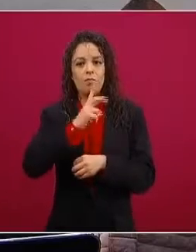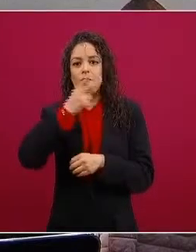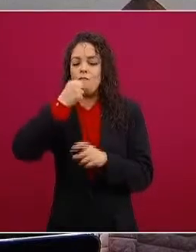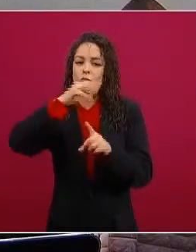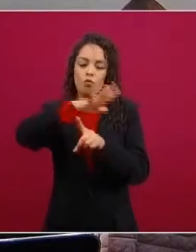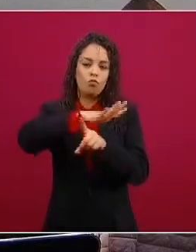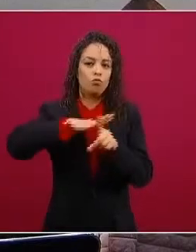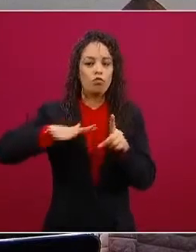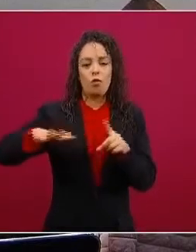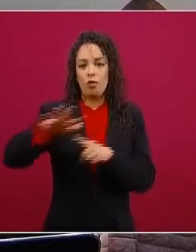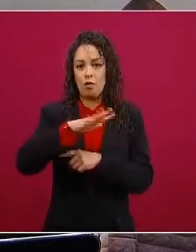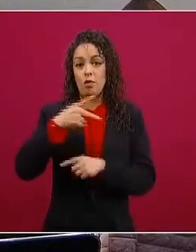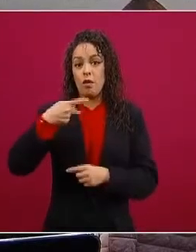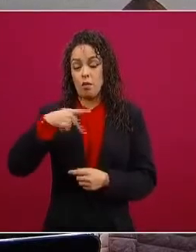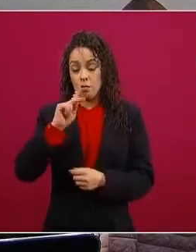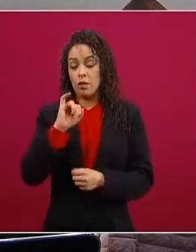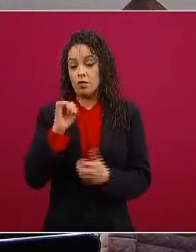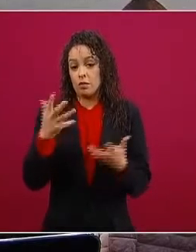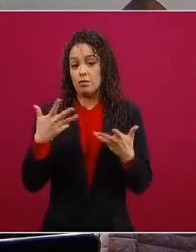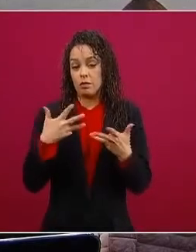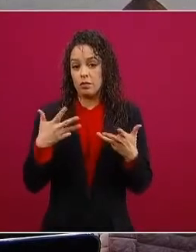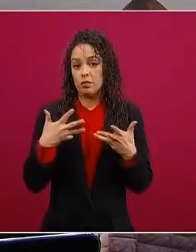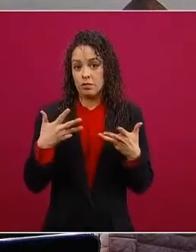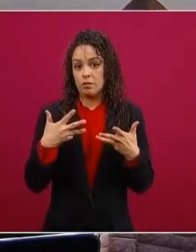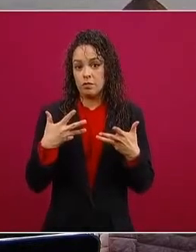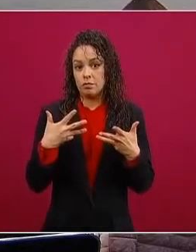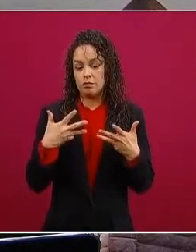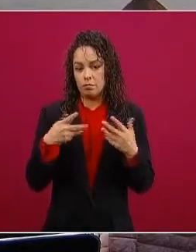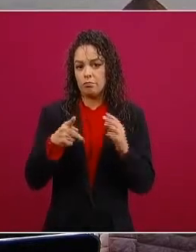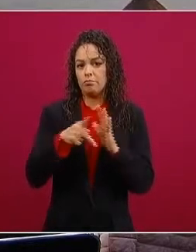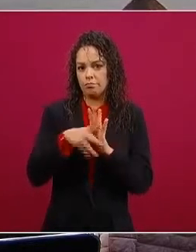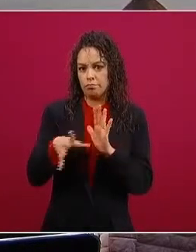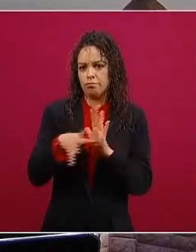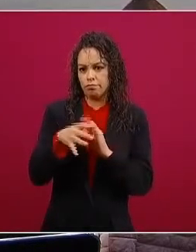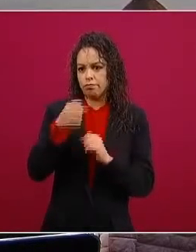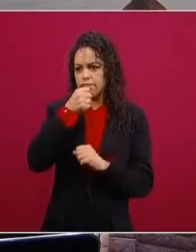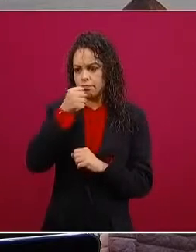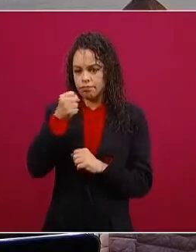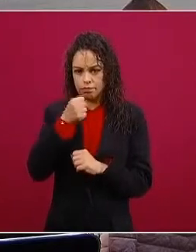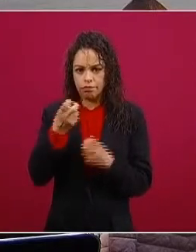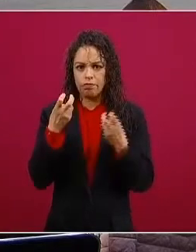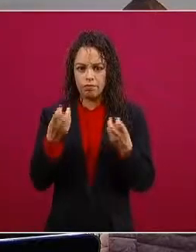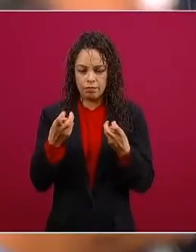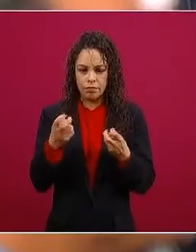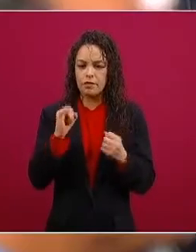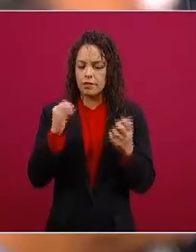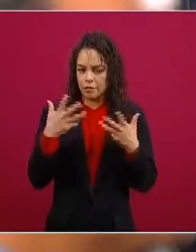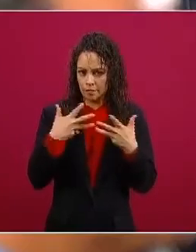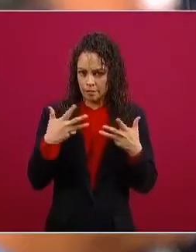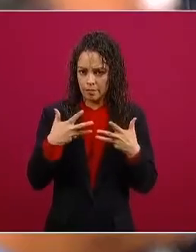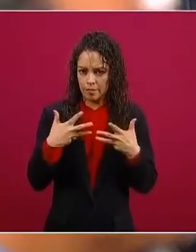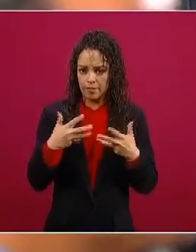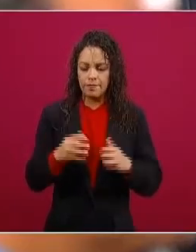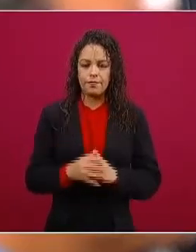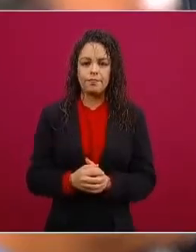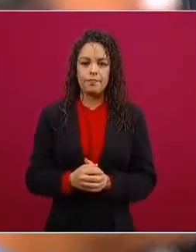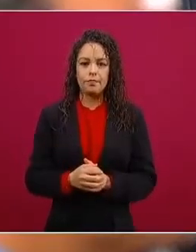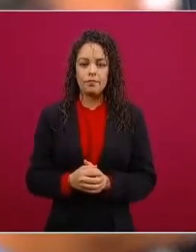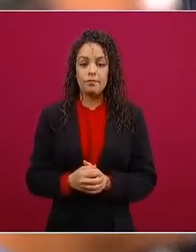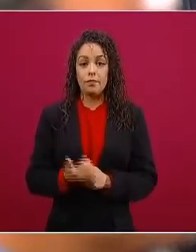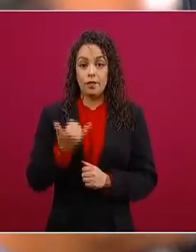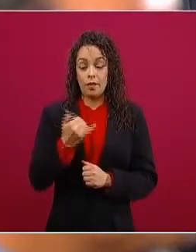pero si existe ese periodismo ¿no? o esos medios y es muy